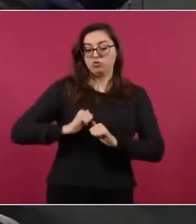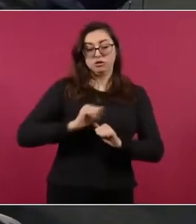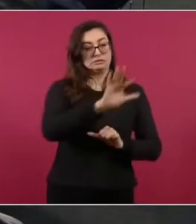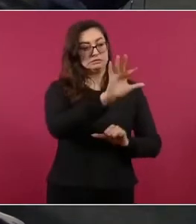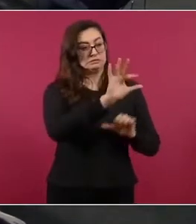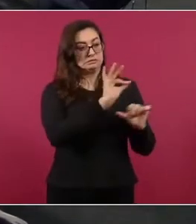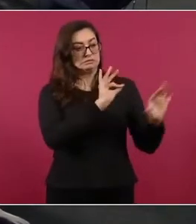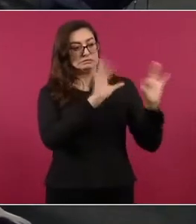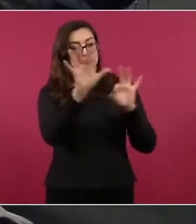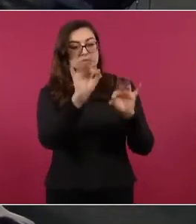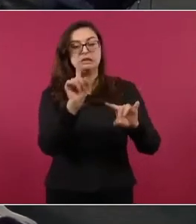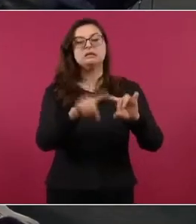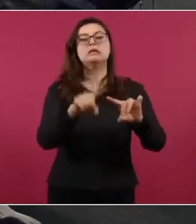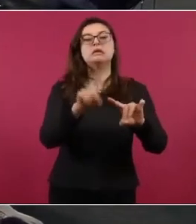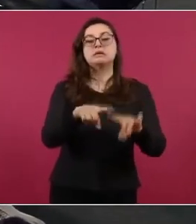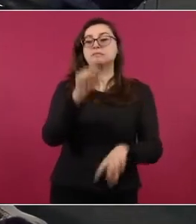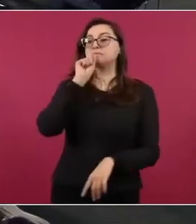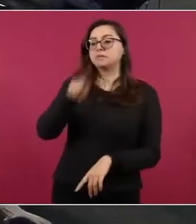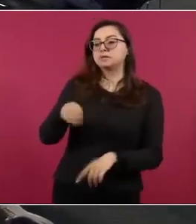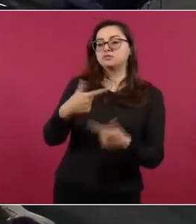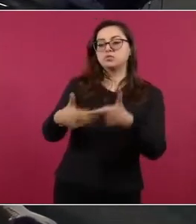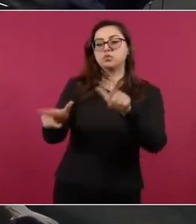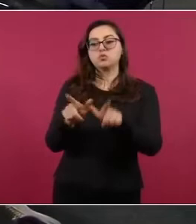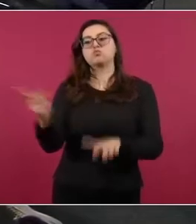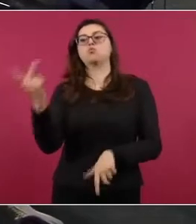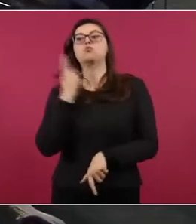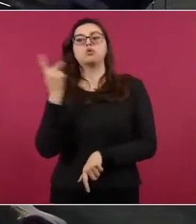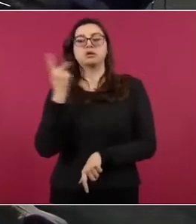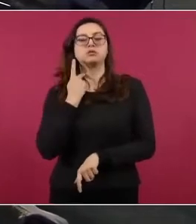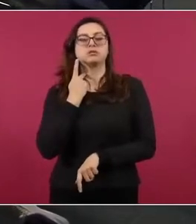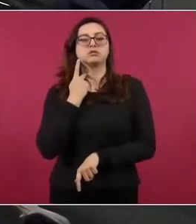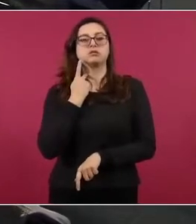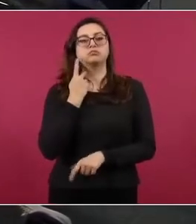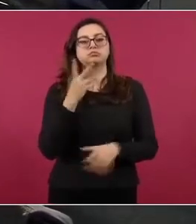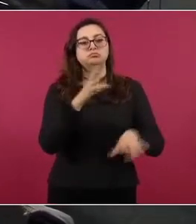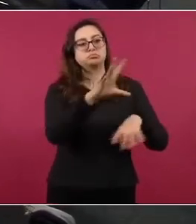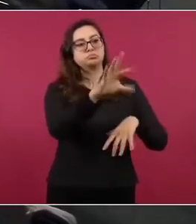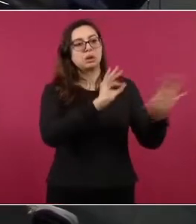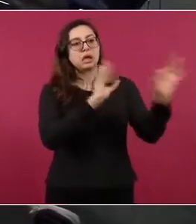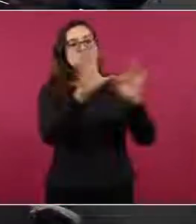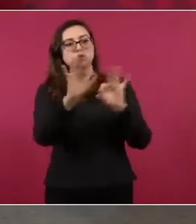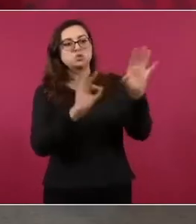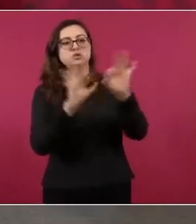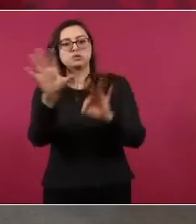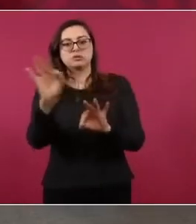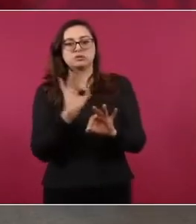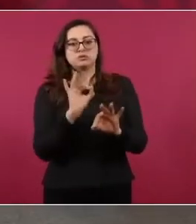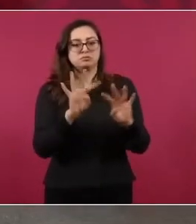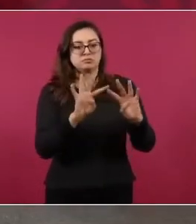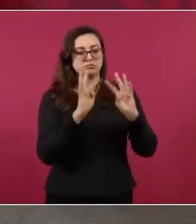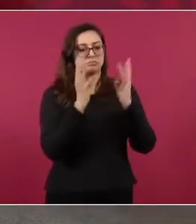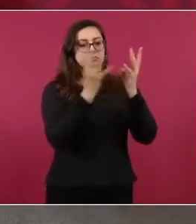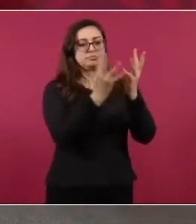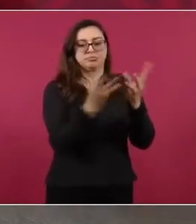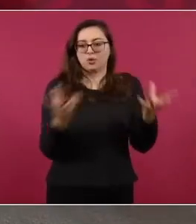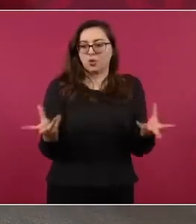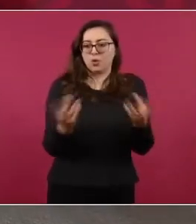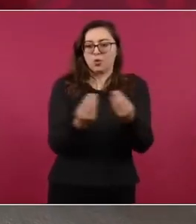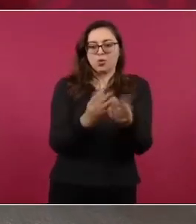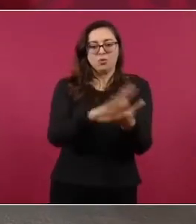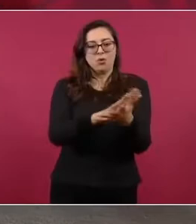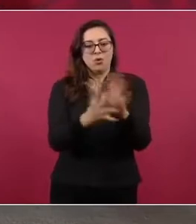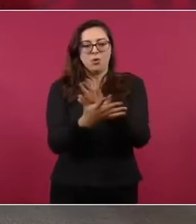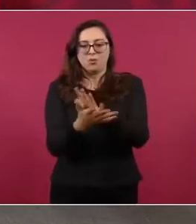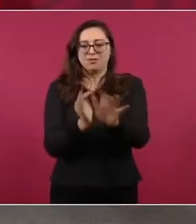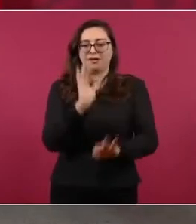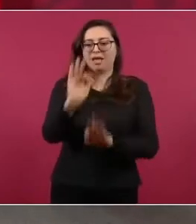a los consejeros del INE para que no estuviesen al servicio